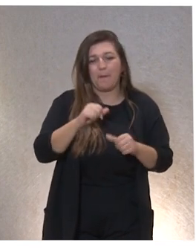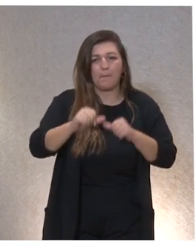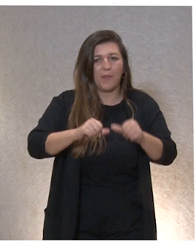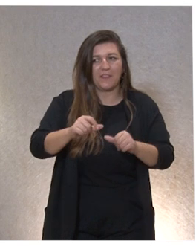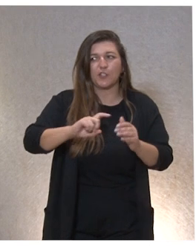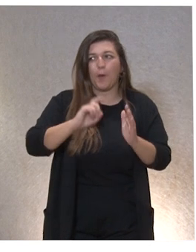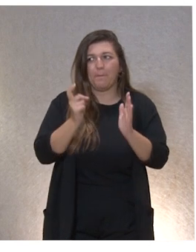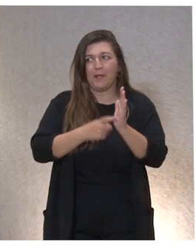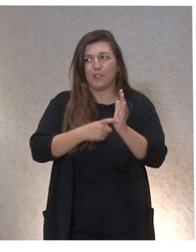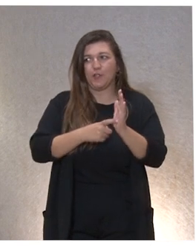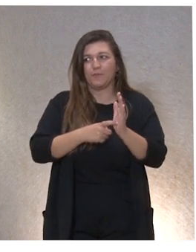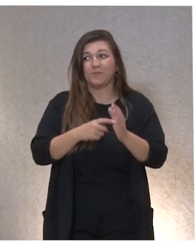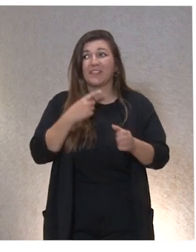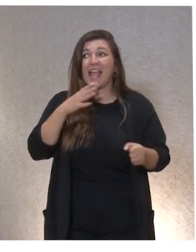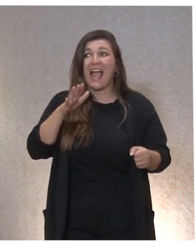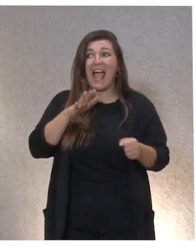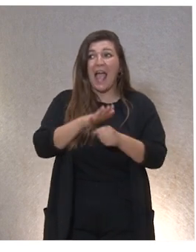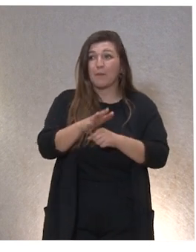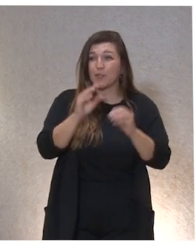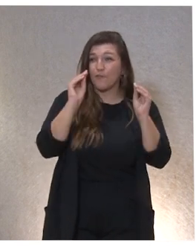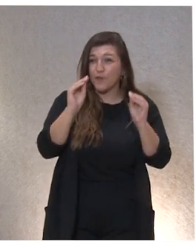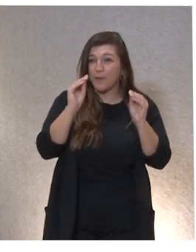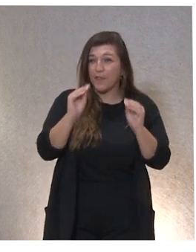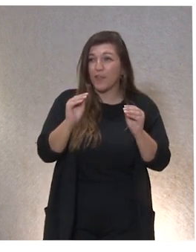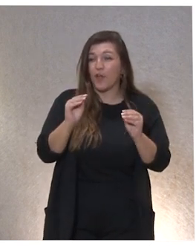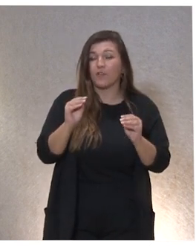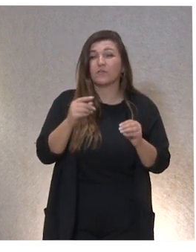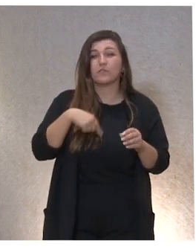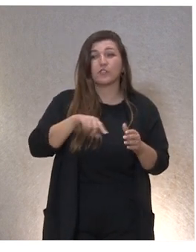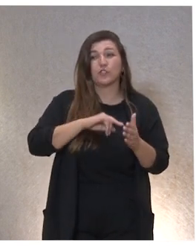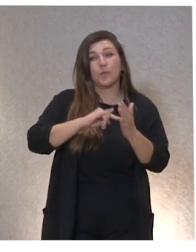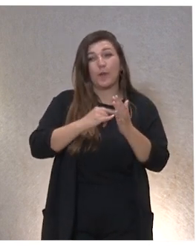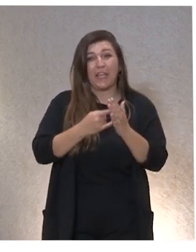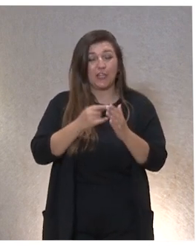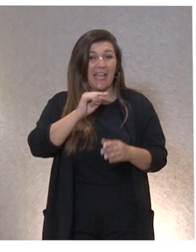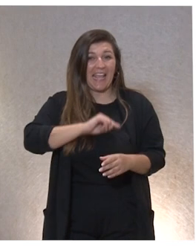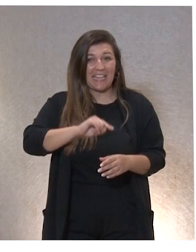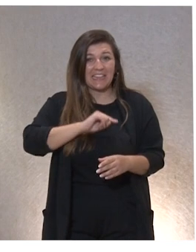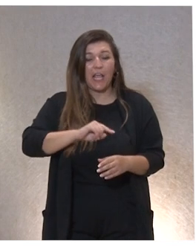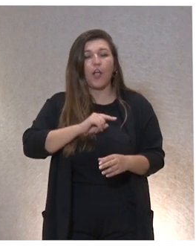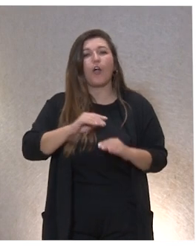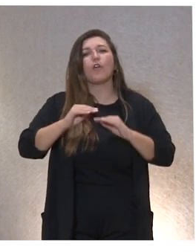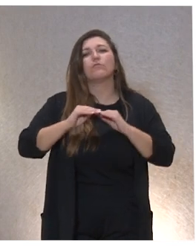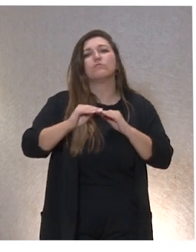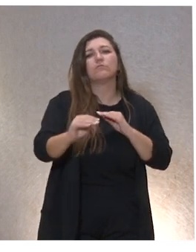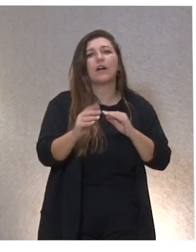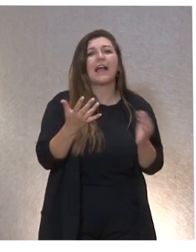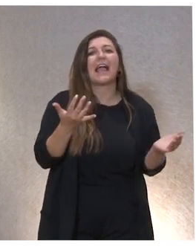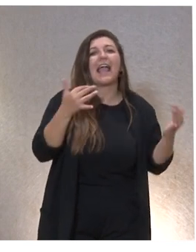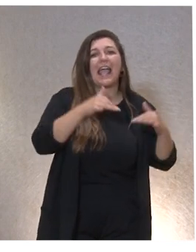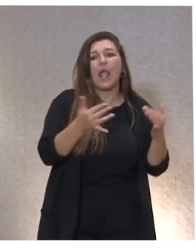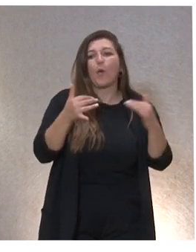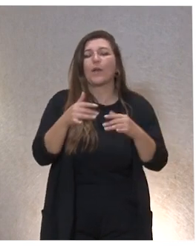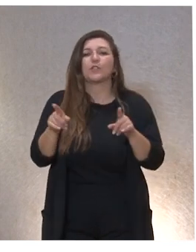en cuanto al ámbito de la formación nuestro proyecto ético se sostiene en encuentros como